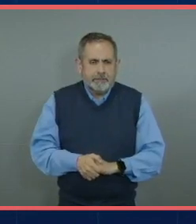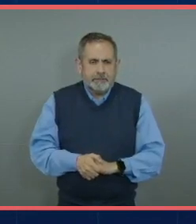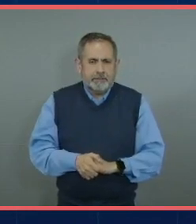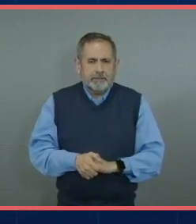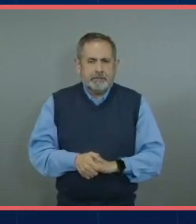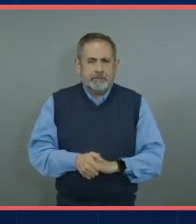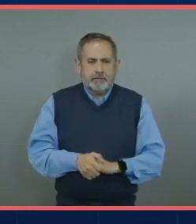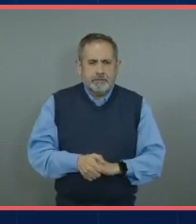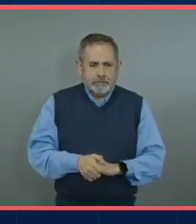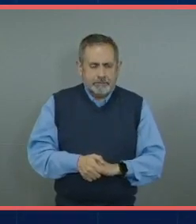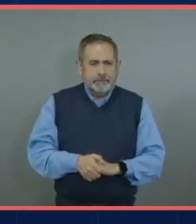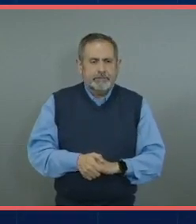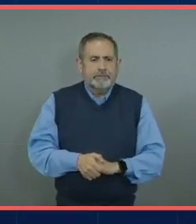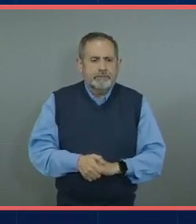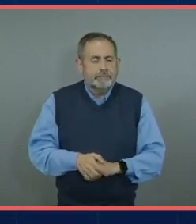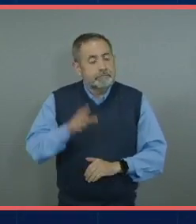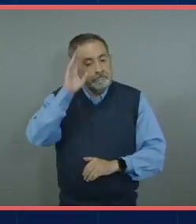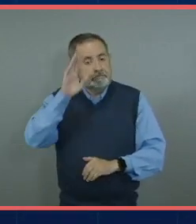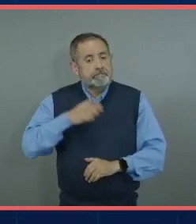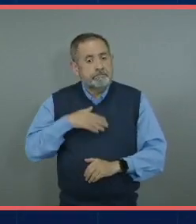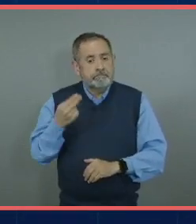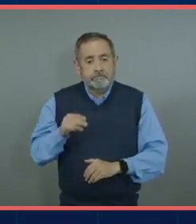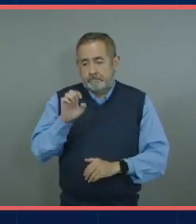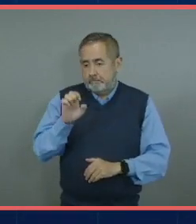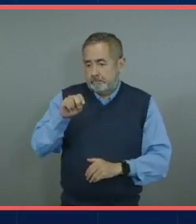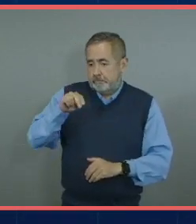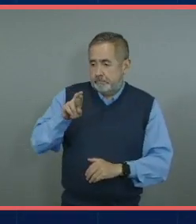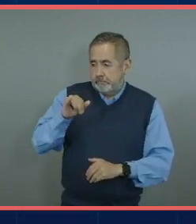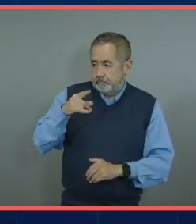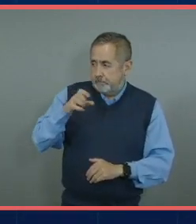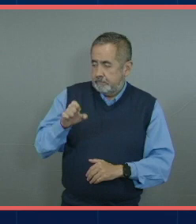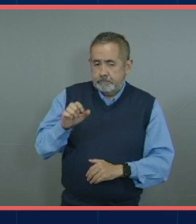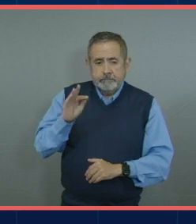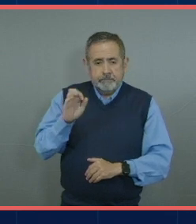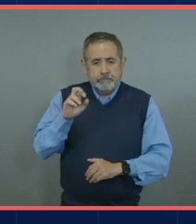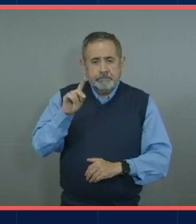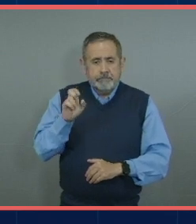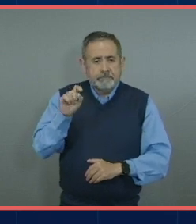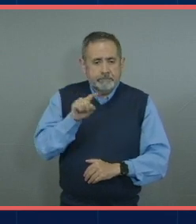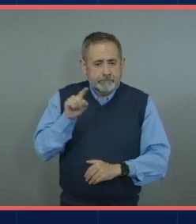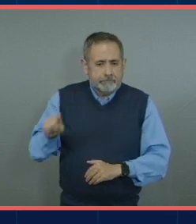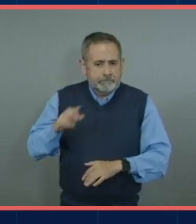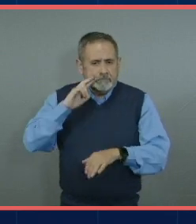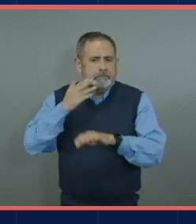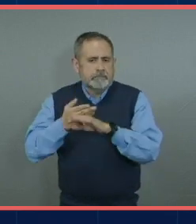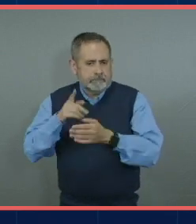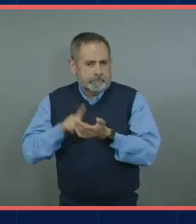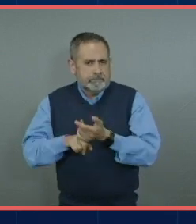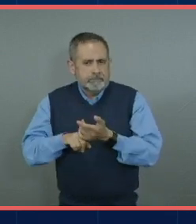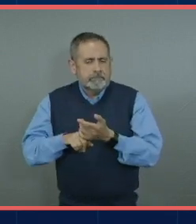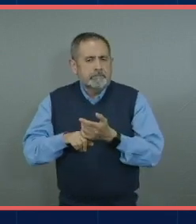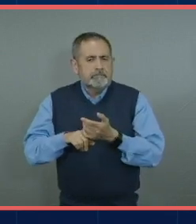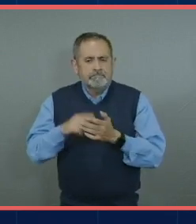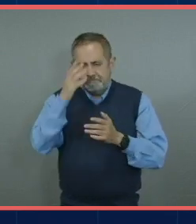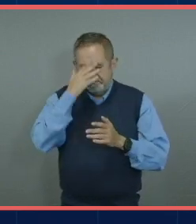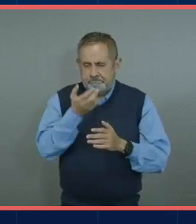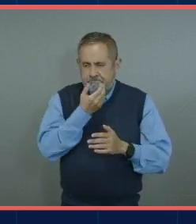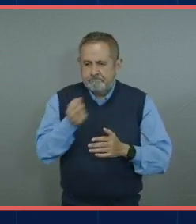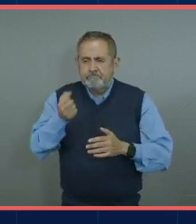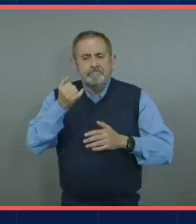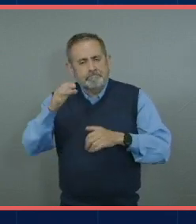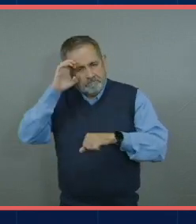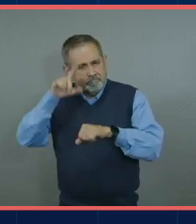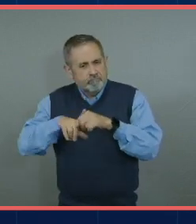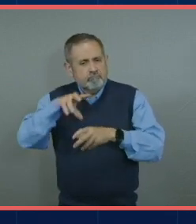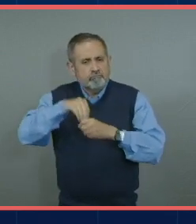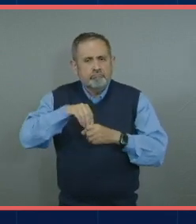Hola, soy Enrique Fernández, responsable de Talento y Cultura en BBVA México. Me da muchísimo orgullo y